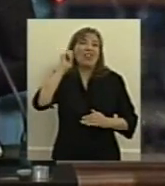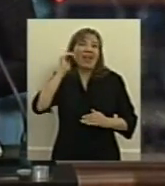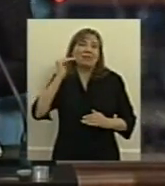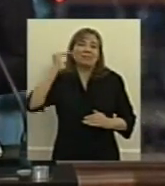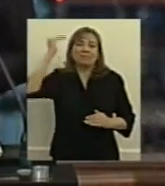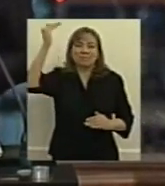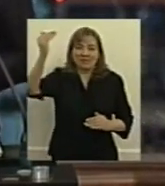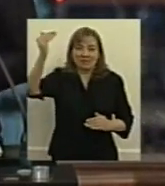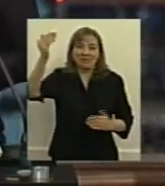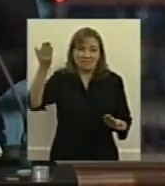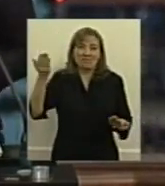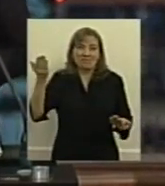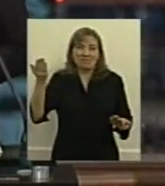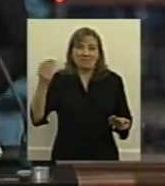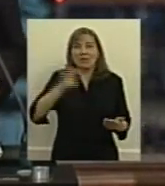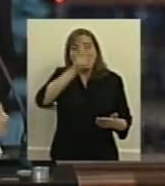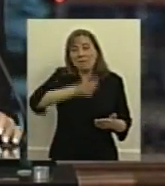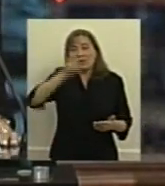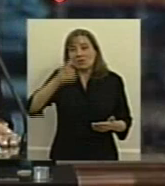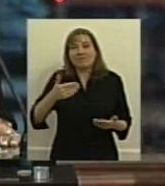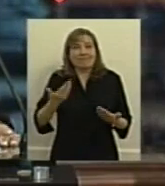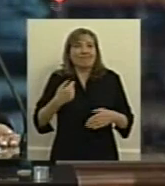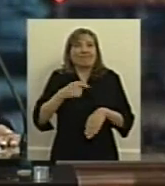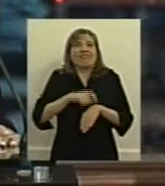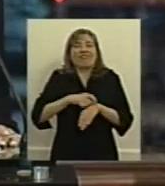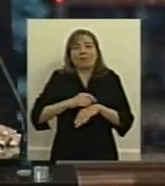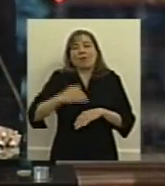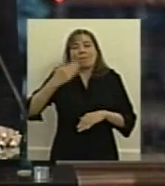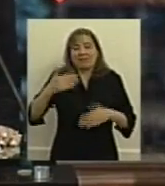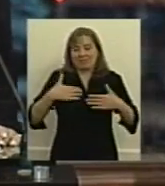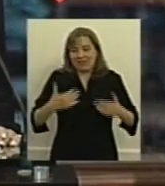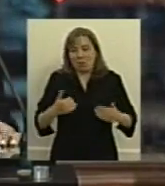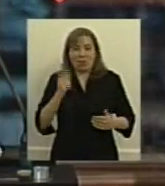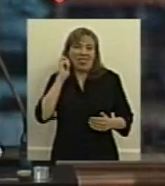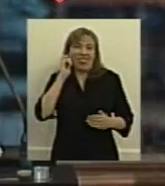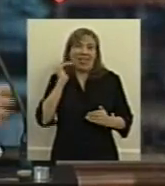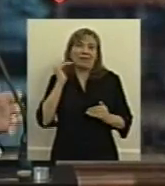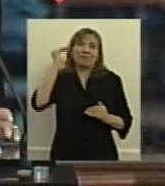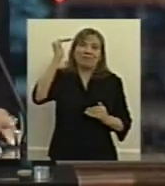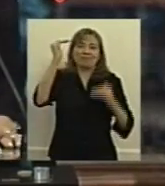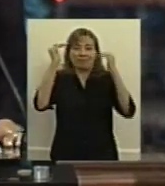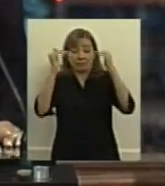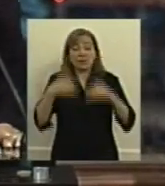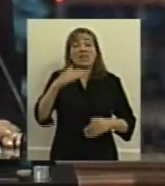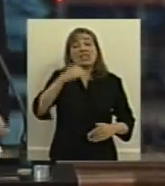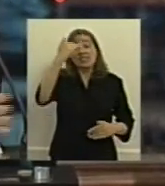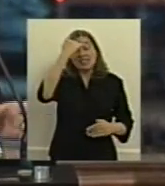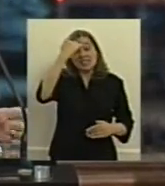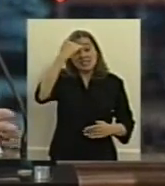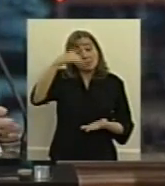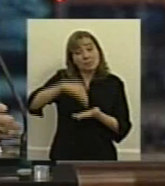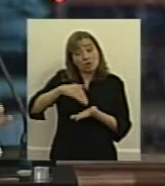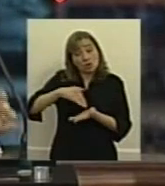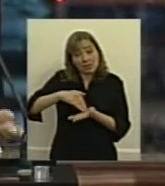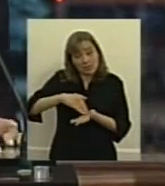donde el individuo donde el ser humano tiene mayores problemas con su salud unos 15 millones son entre